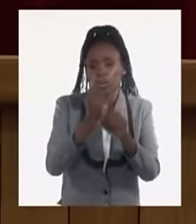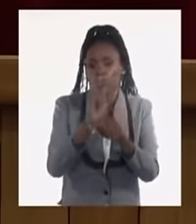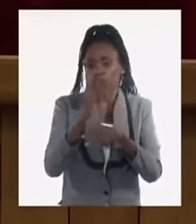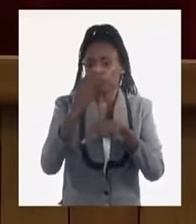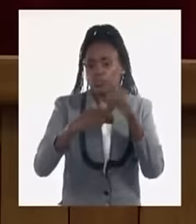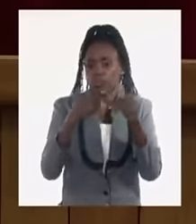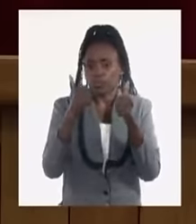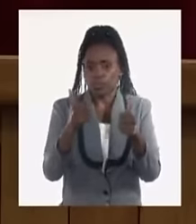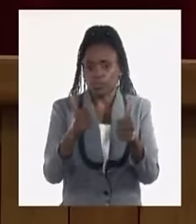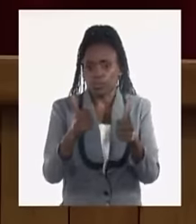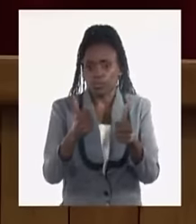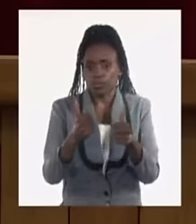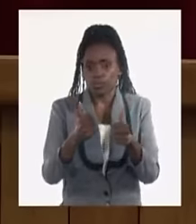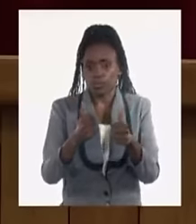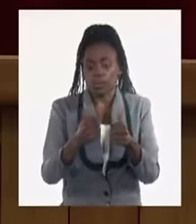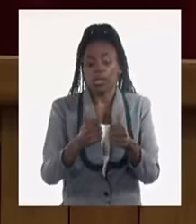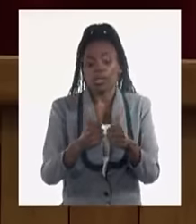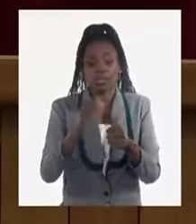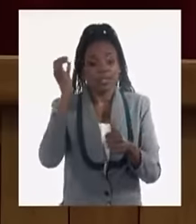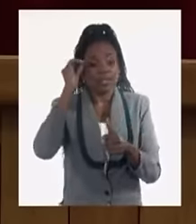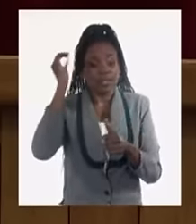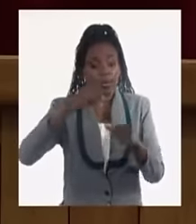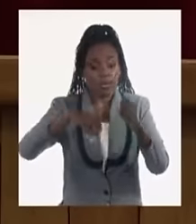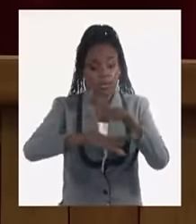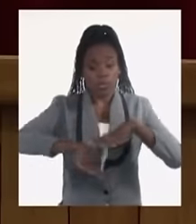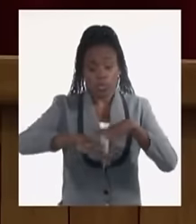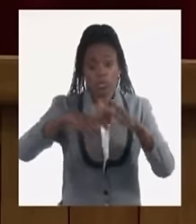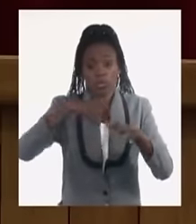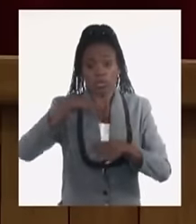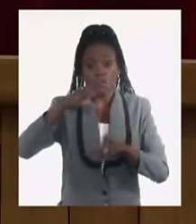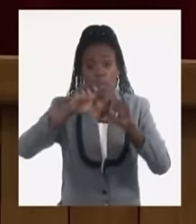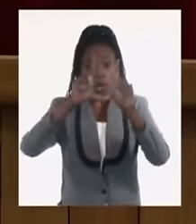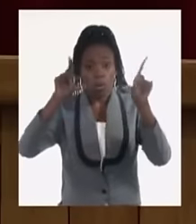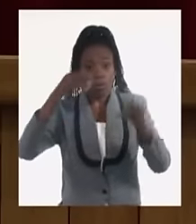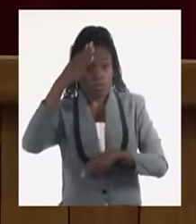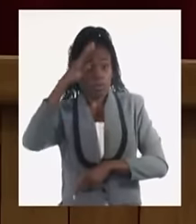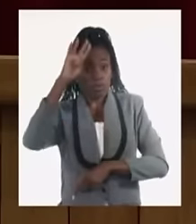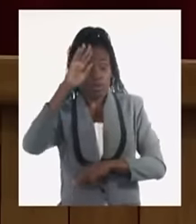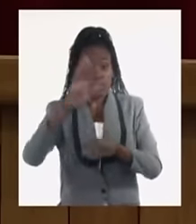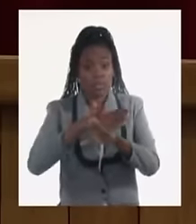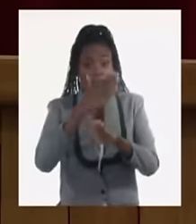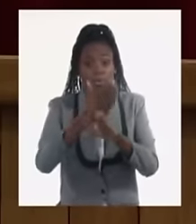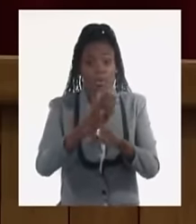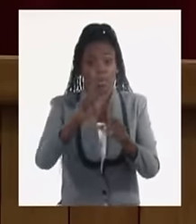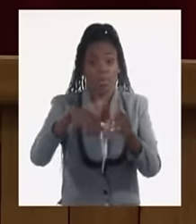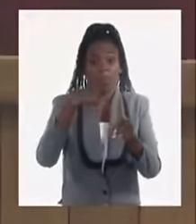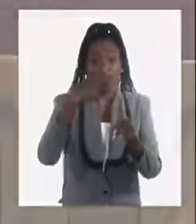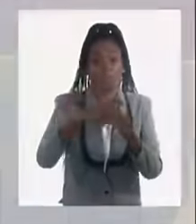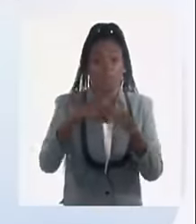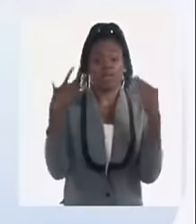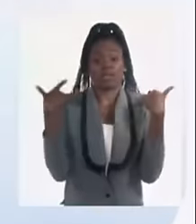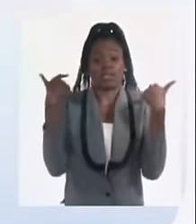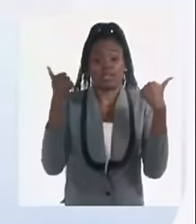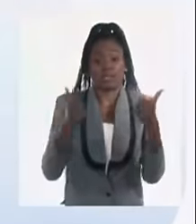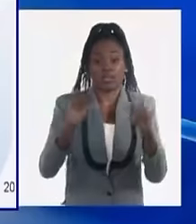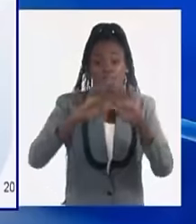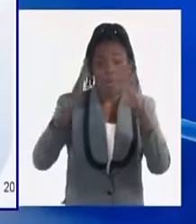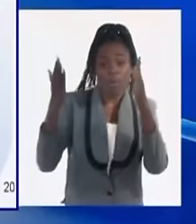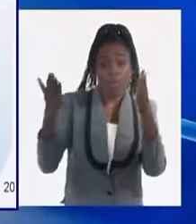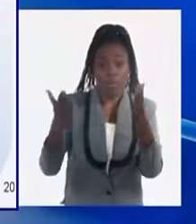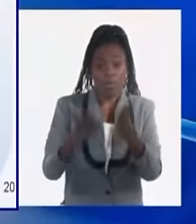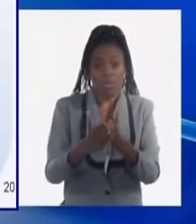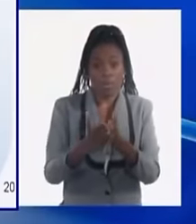En medio de la compleja situación que atraviesa el país y a pesar de la implementación de las directivas generales,